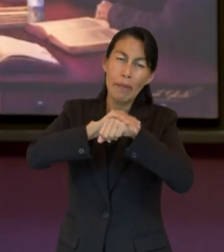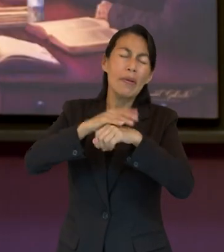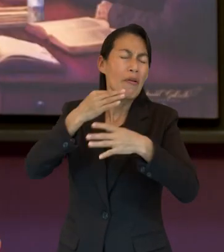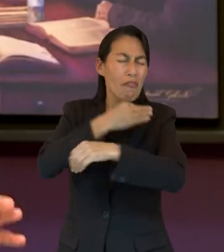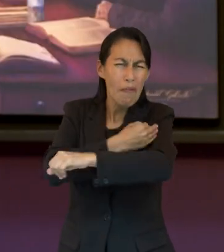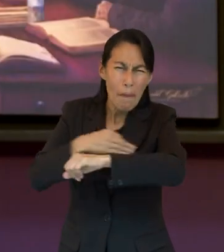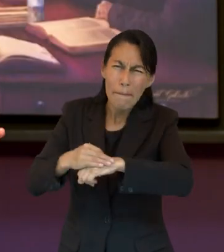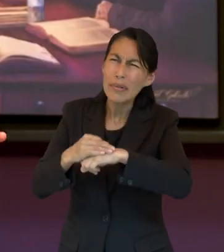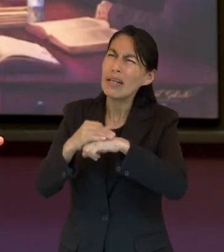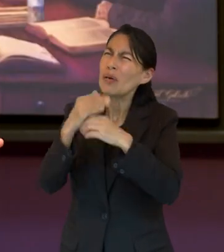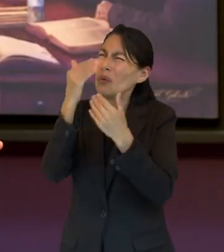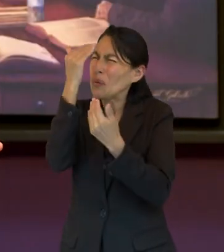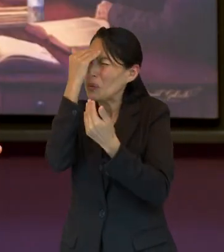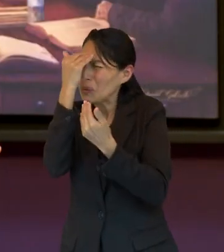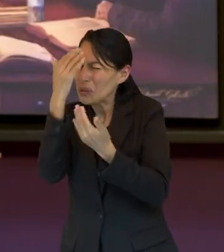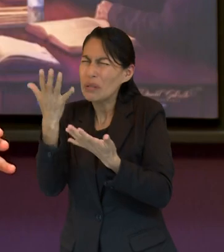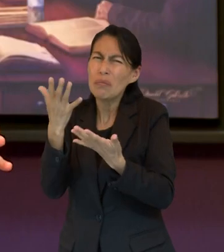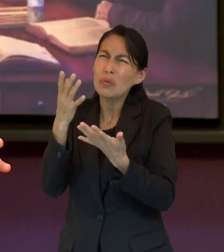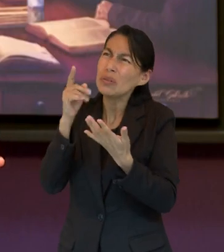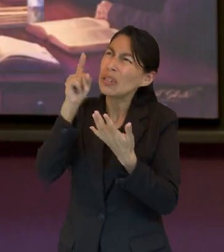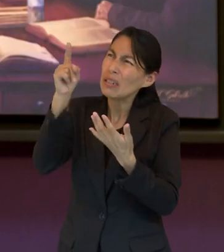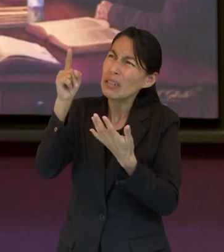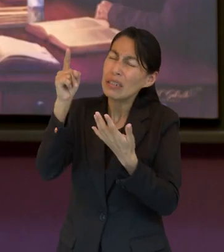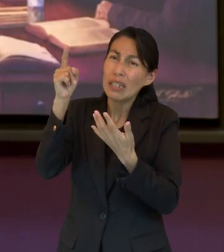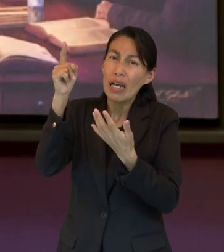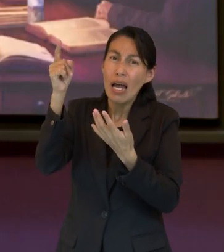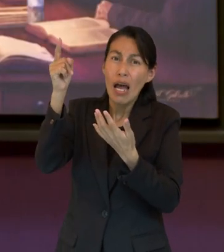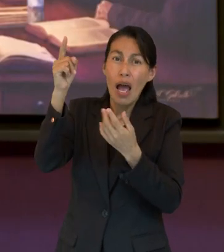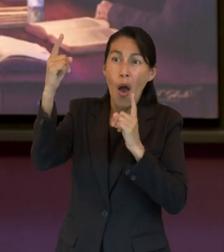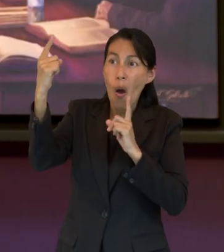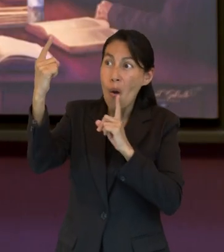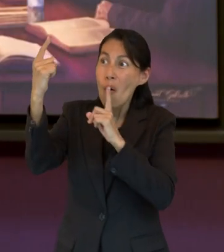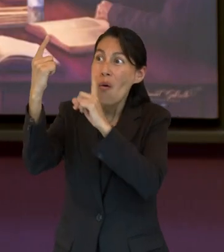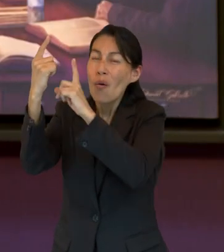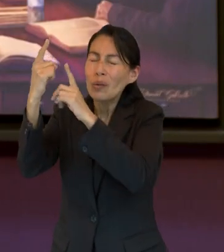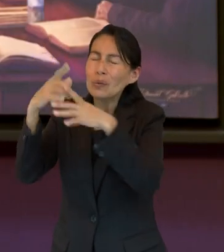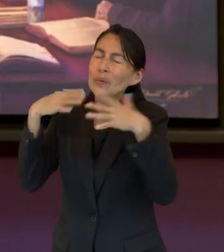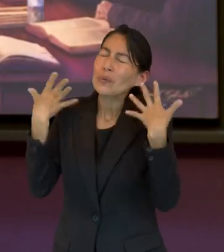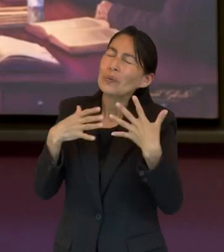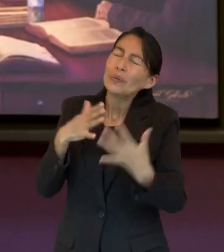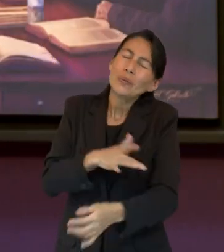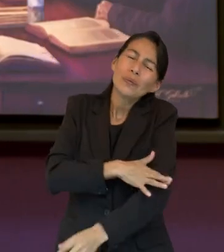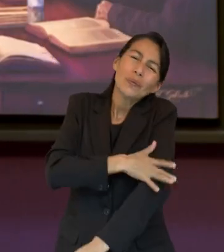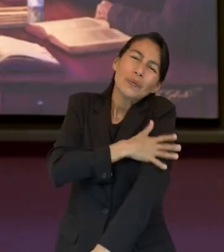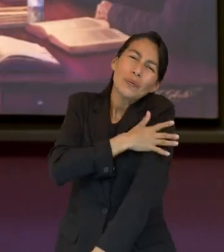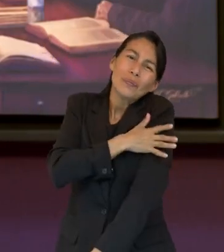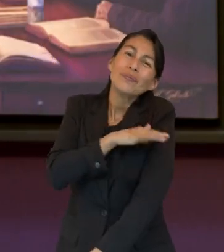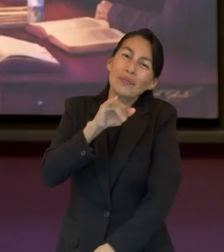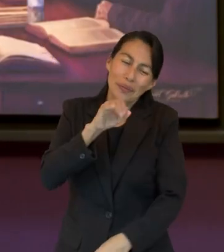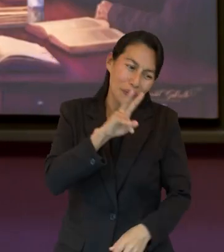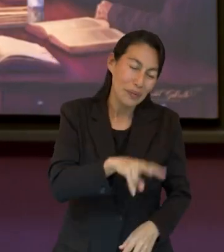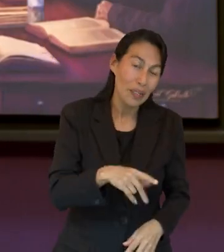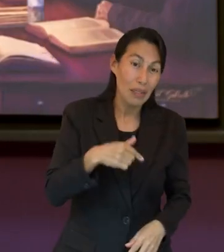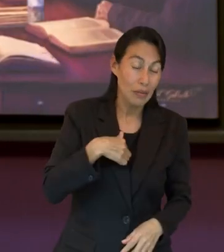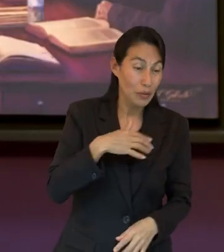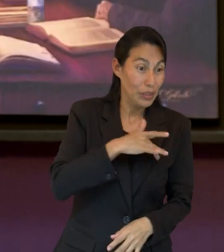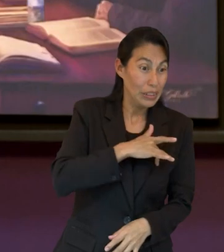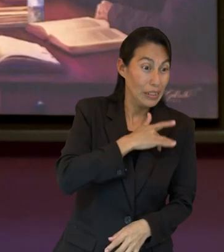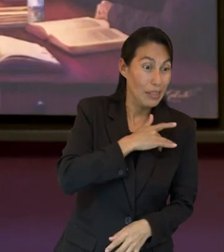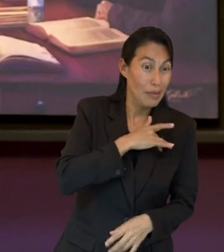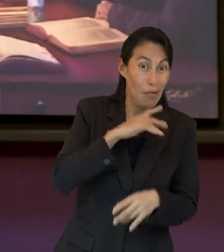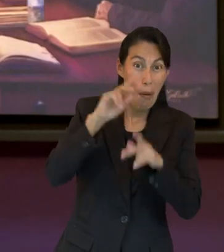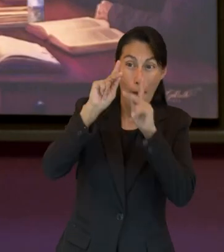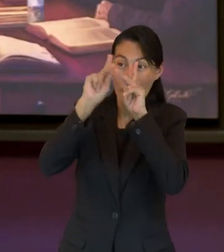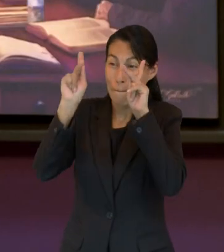que todo va a ser aclarado y cada cosa estará en su lugar me hace tener paz. Tener